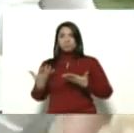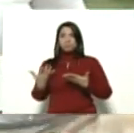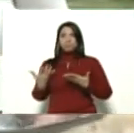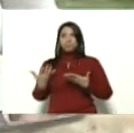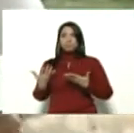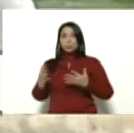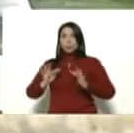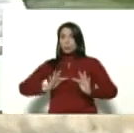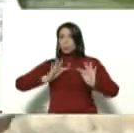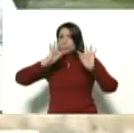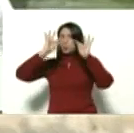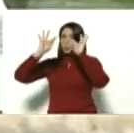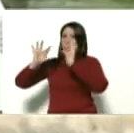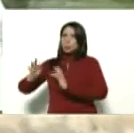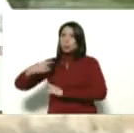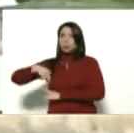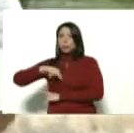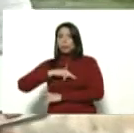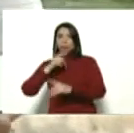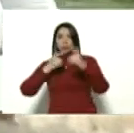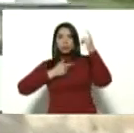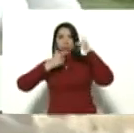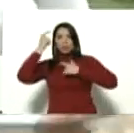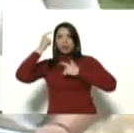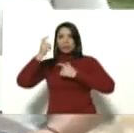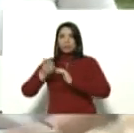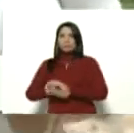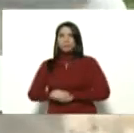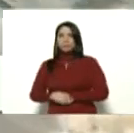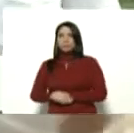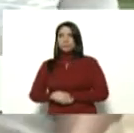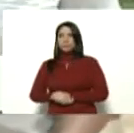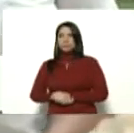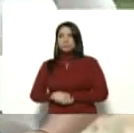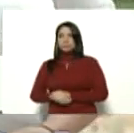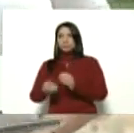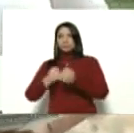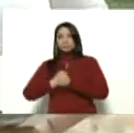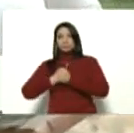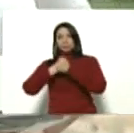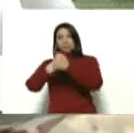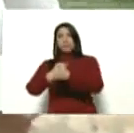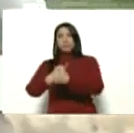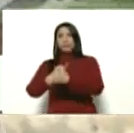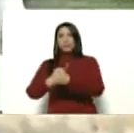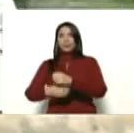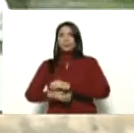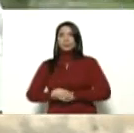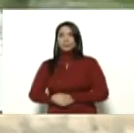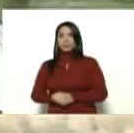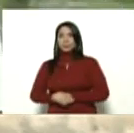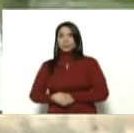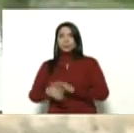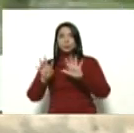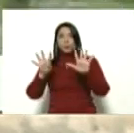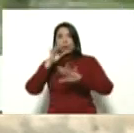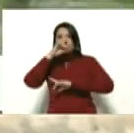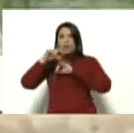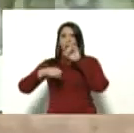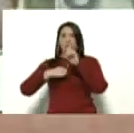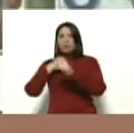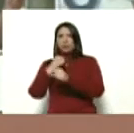es el legado de nuestro comandante líder supremo y amado Hugo Chávez nueve años